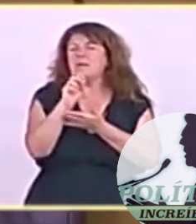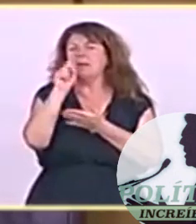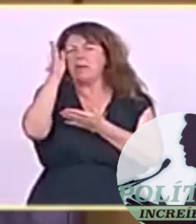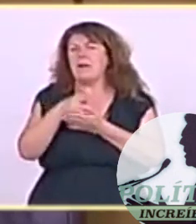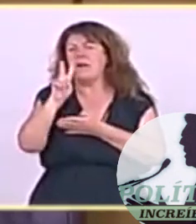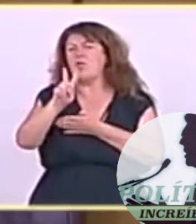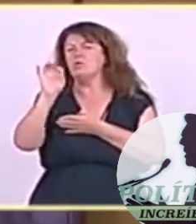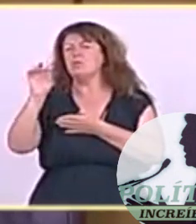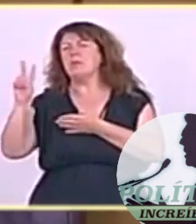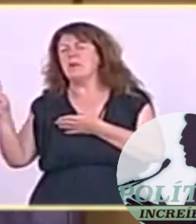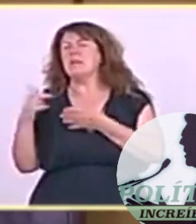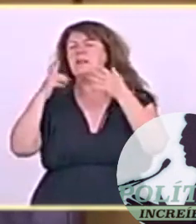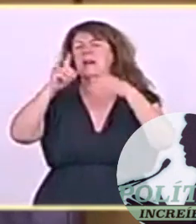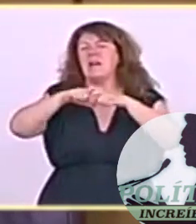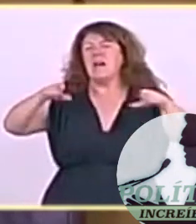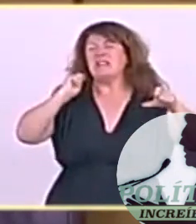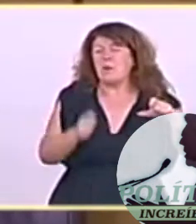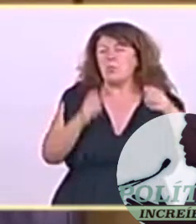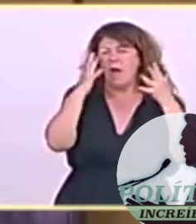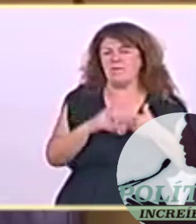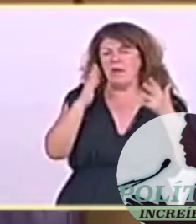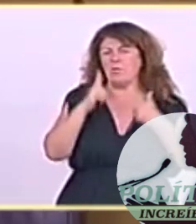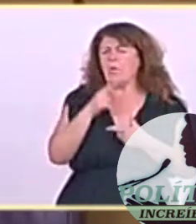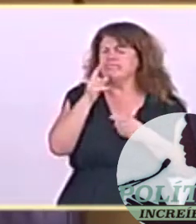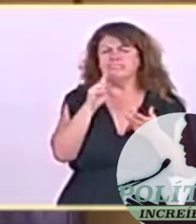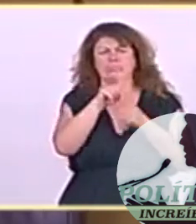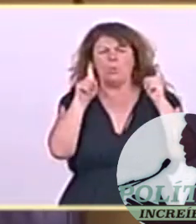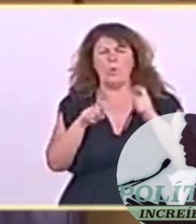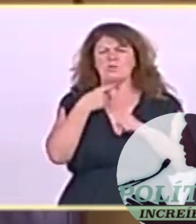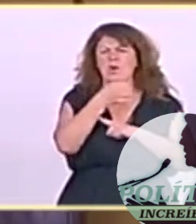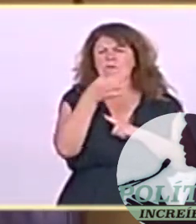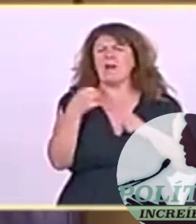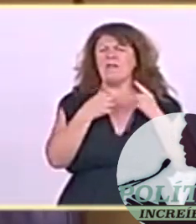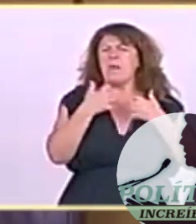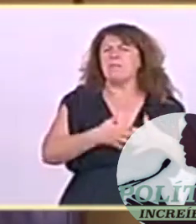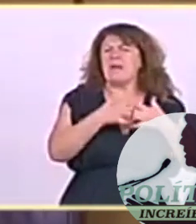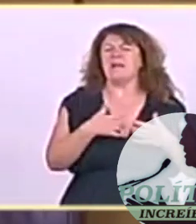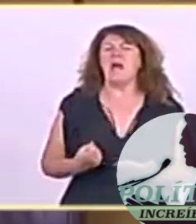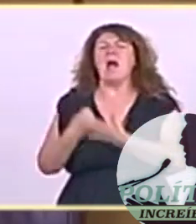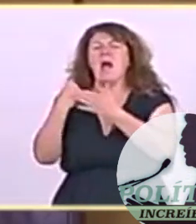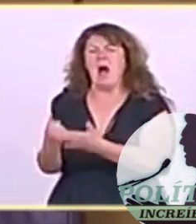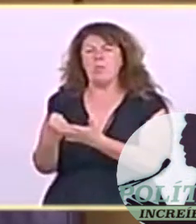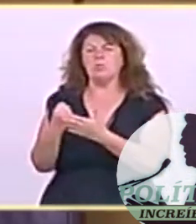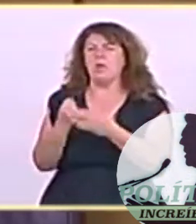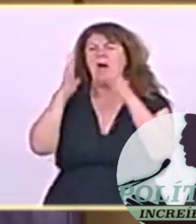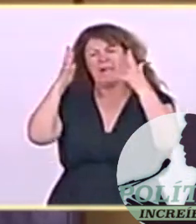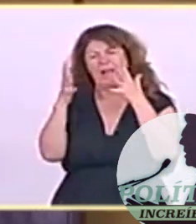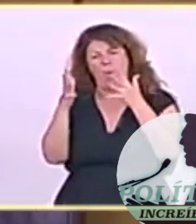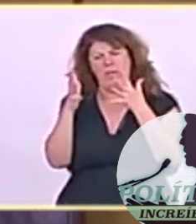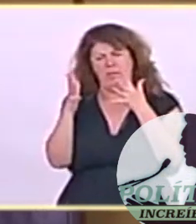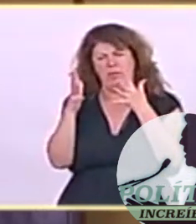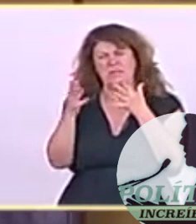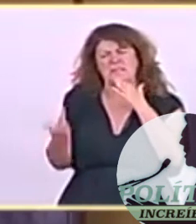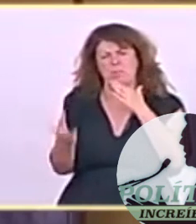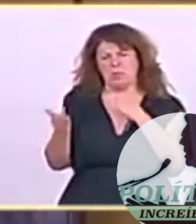eficacia de los mecanismos utilizados y aporta algunas recomendaciones importantes. Este informe evidencia que todos los